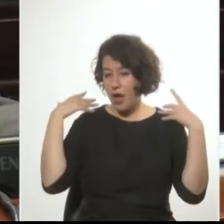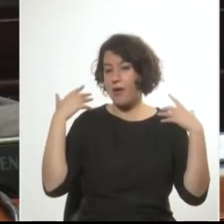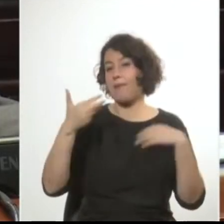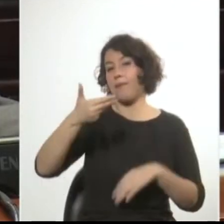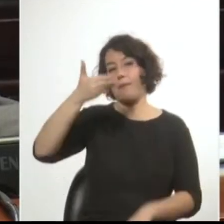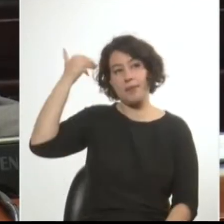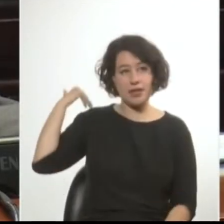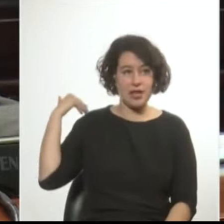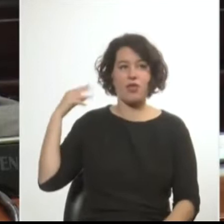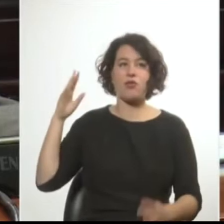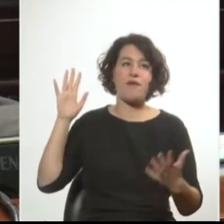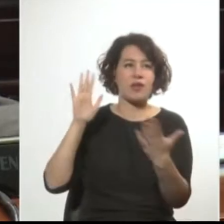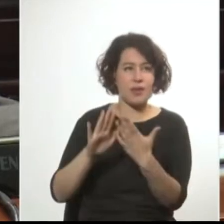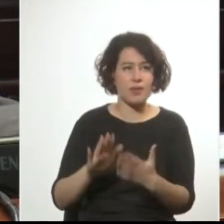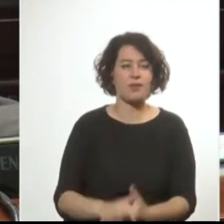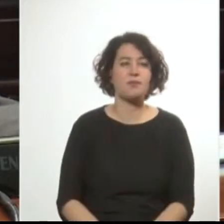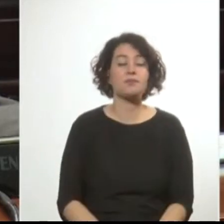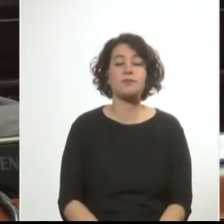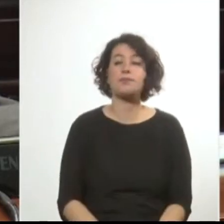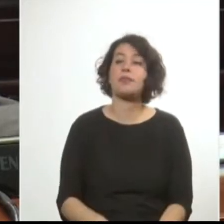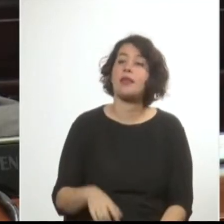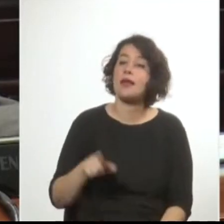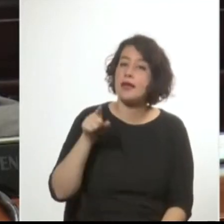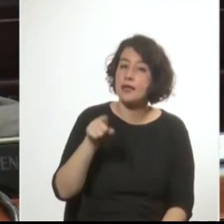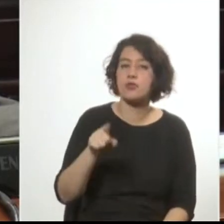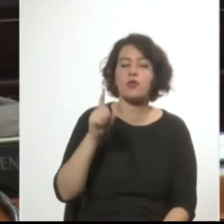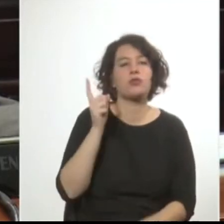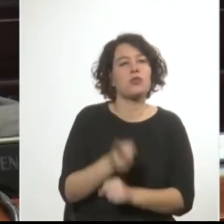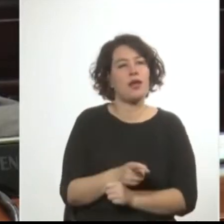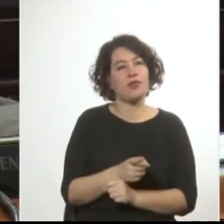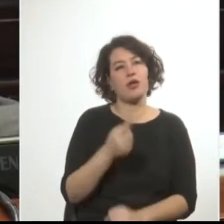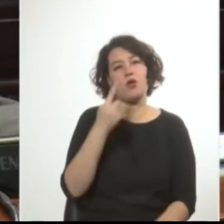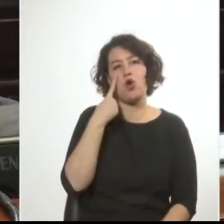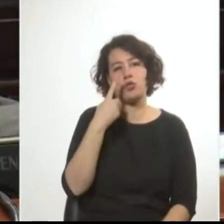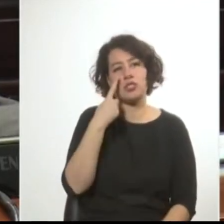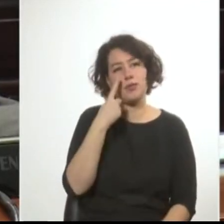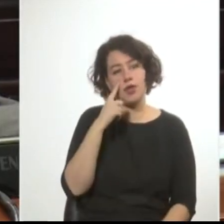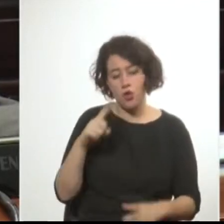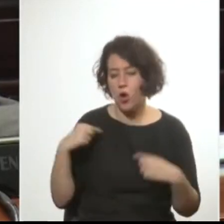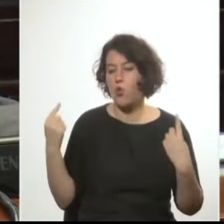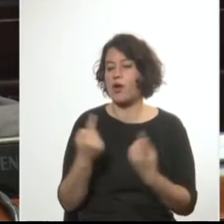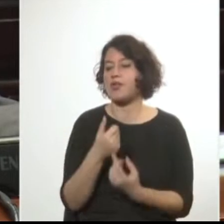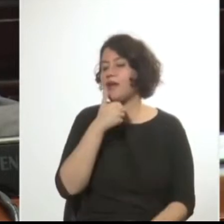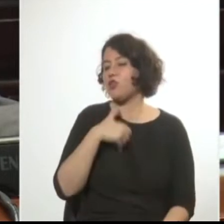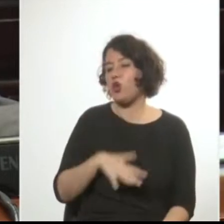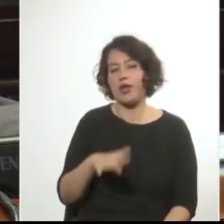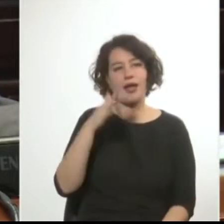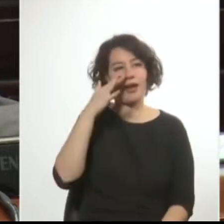pasado de enfrentamiento. Y ese espíritu debe asentarse en el conocimiento de nuestra historia real,